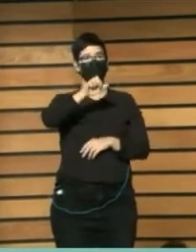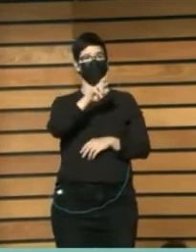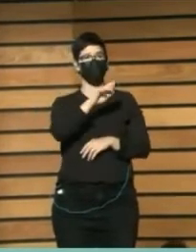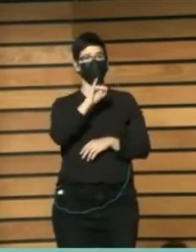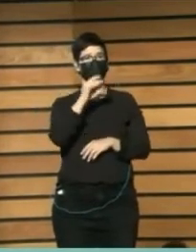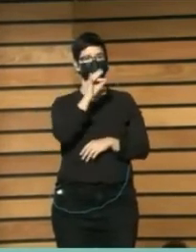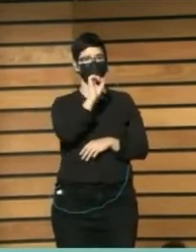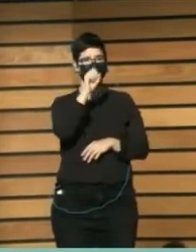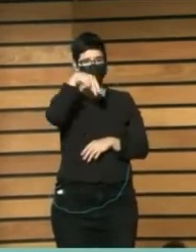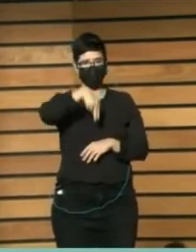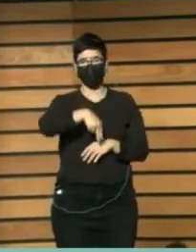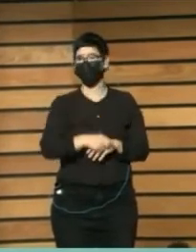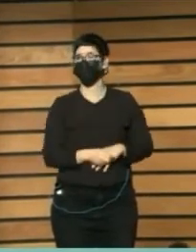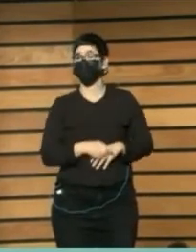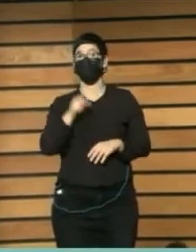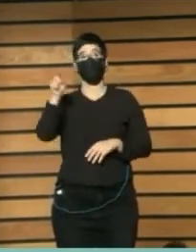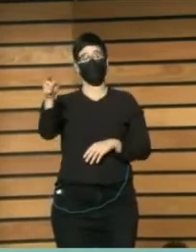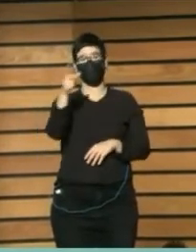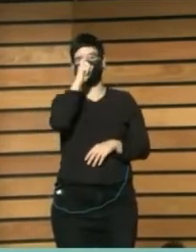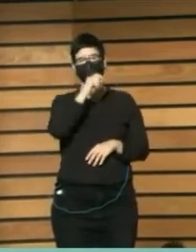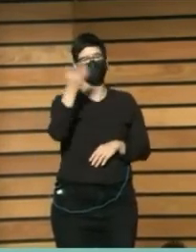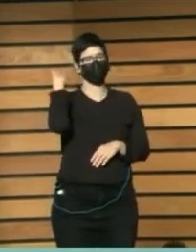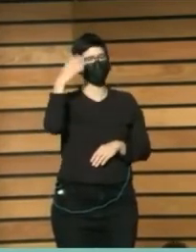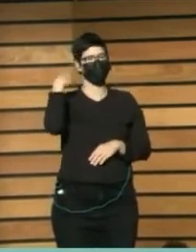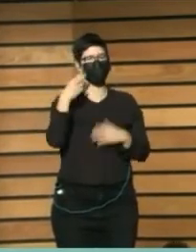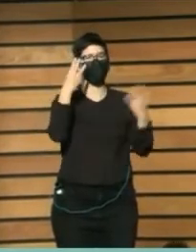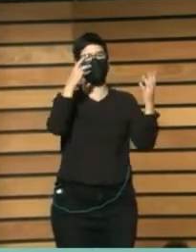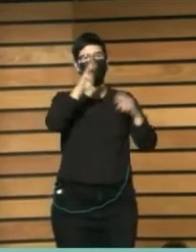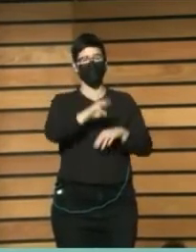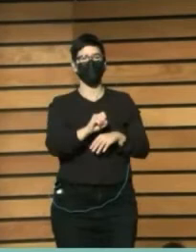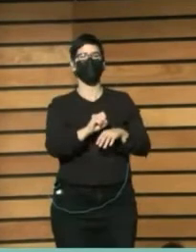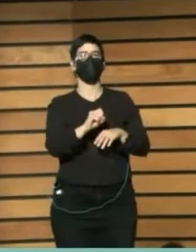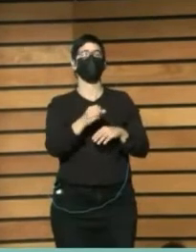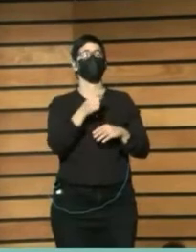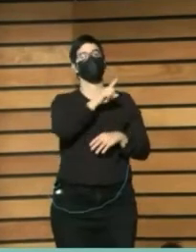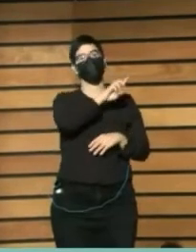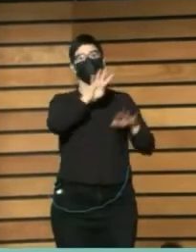Y en los 80 Escribió un artículo En el que decía Que